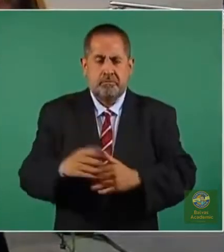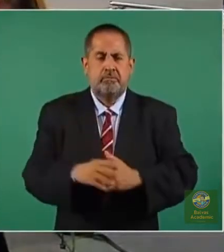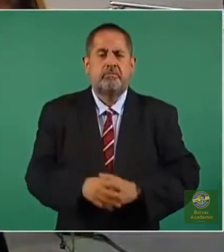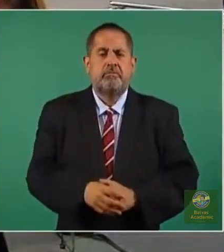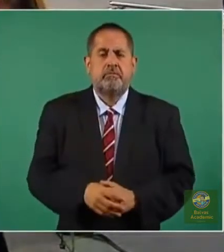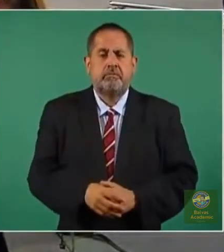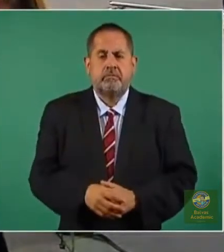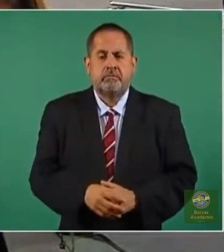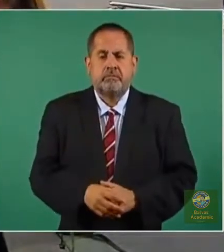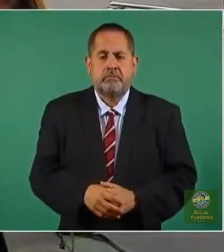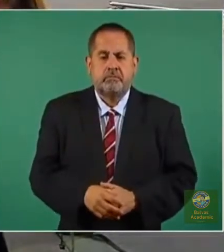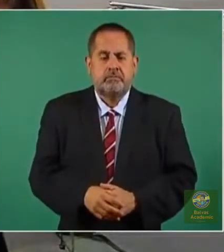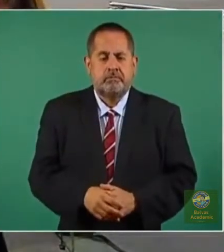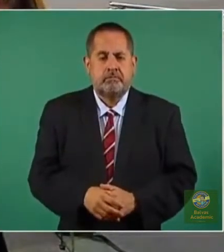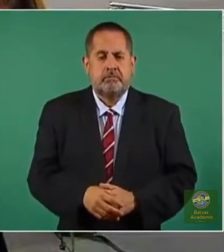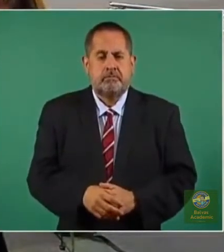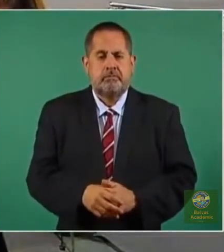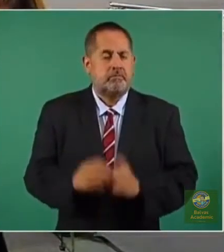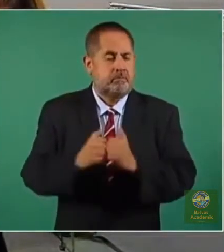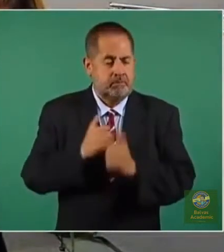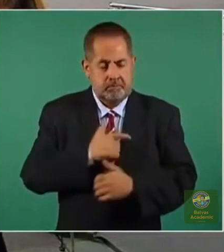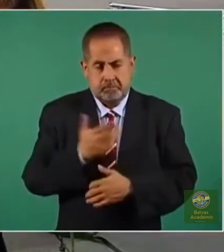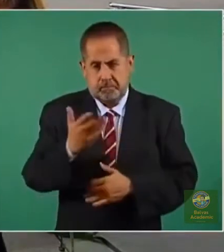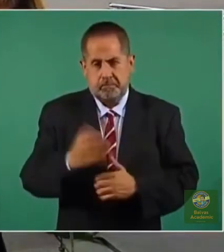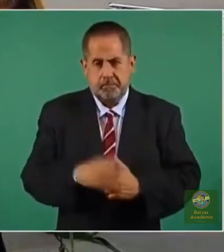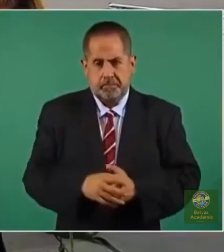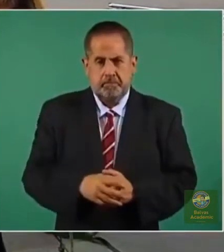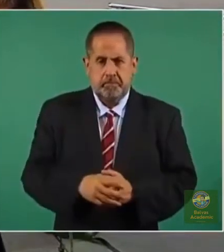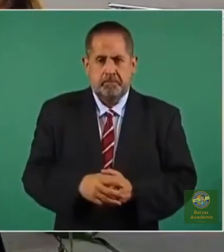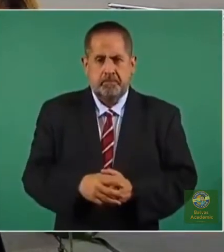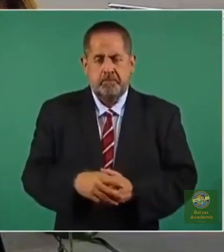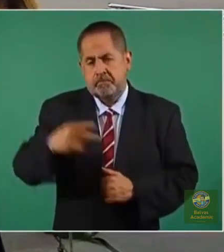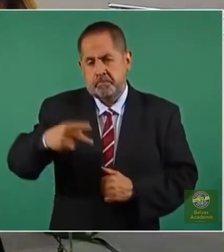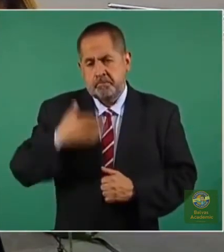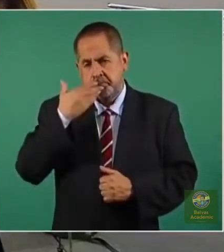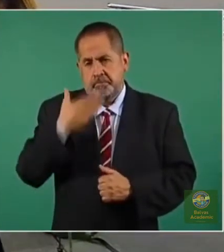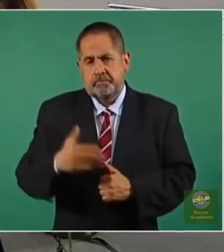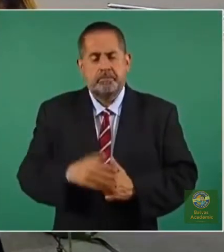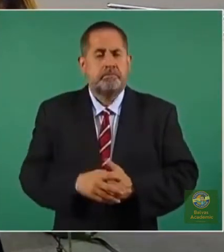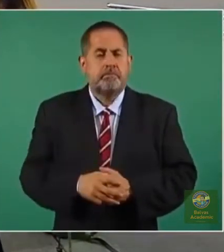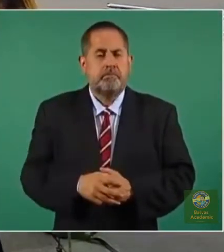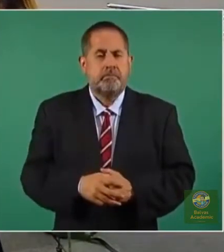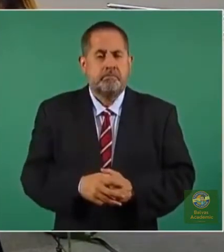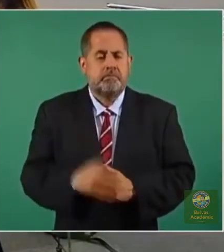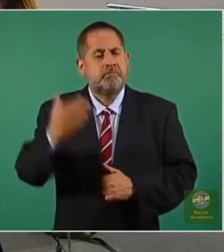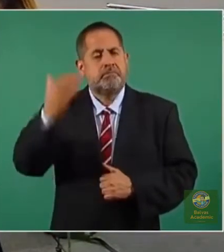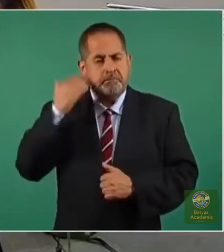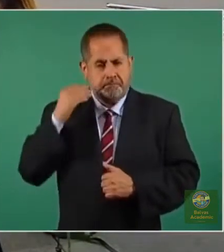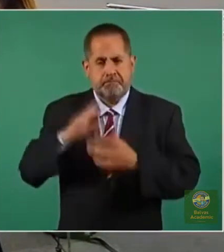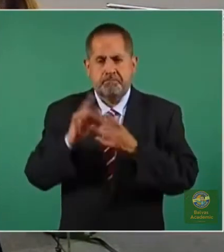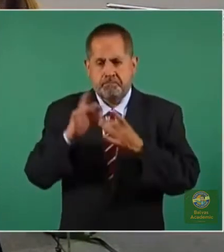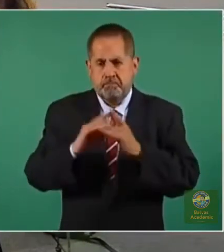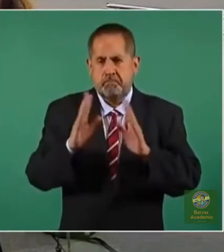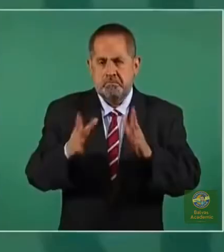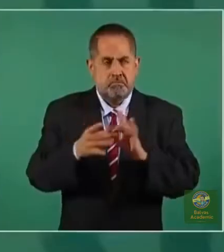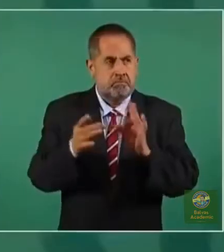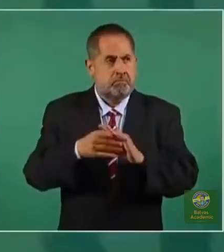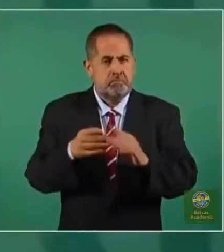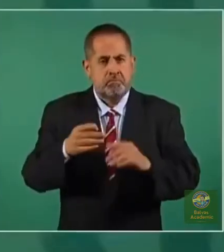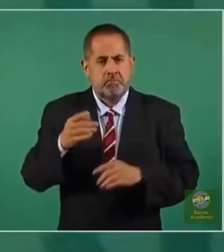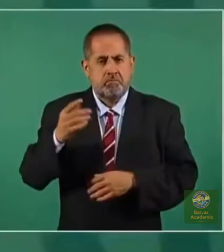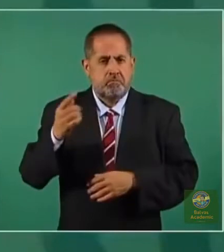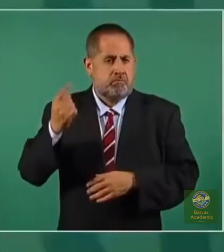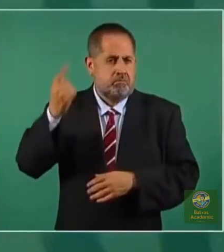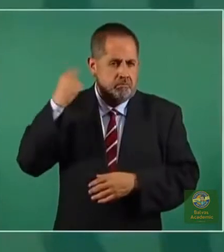Con mucho gusto, muchas gracias por la pregunta. Ya hemos comentado el dato, lo comentamos de hecho a lo